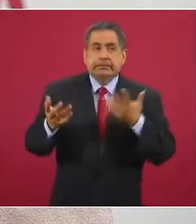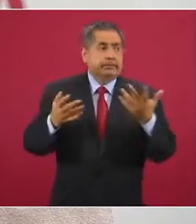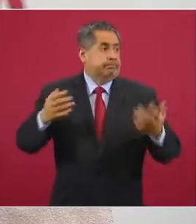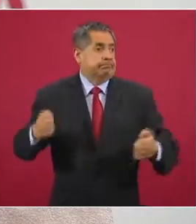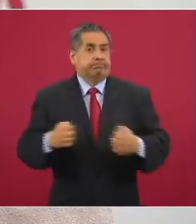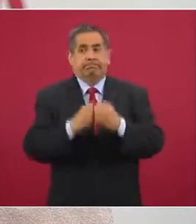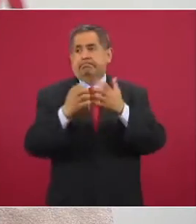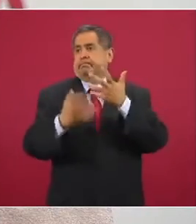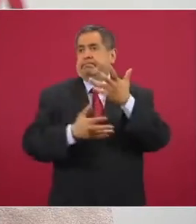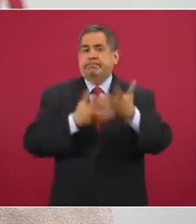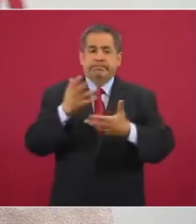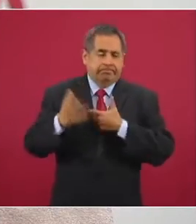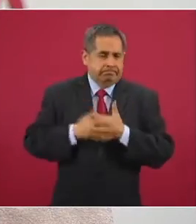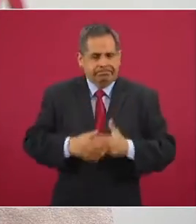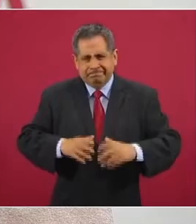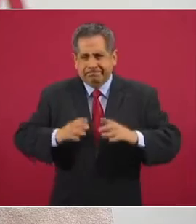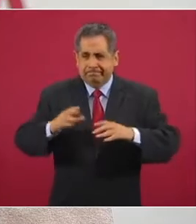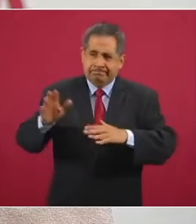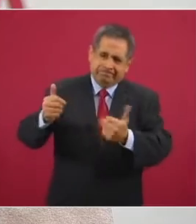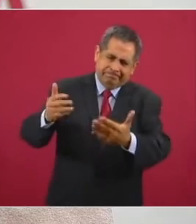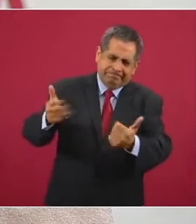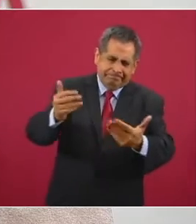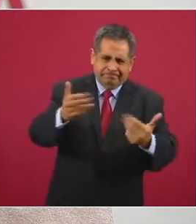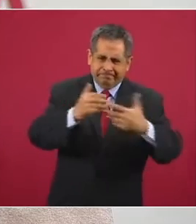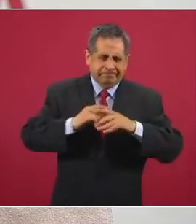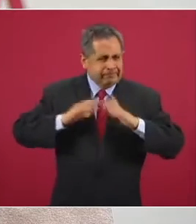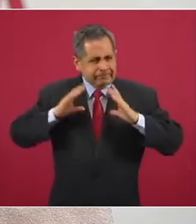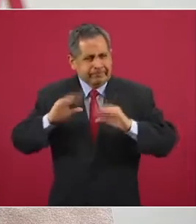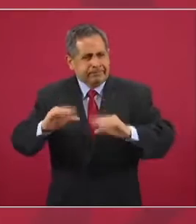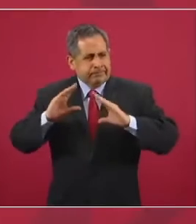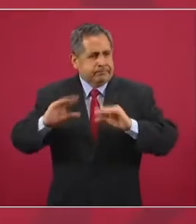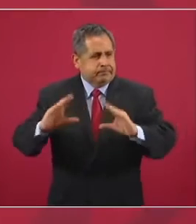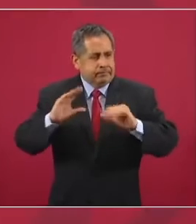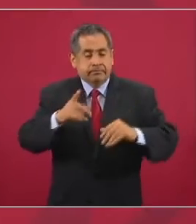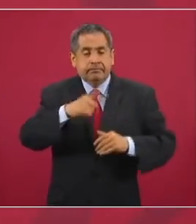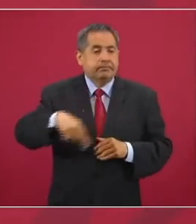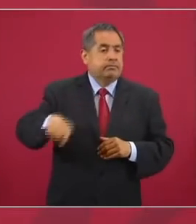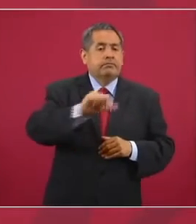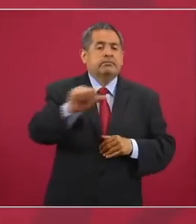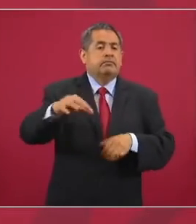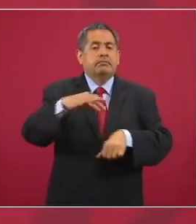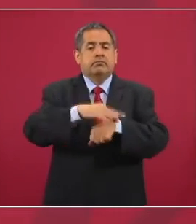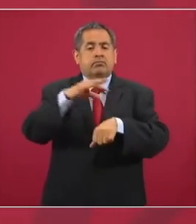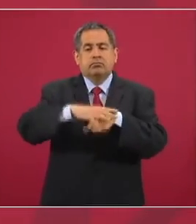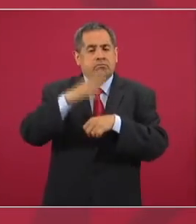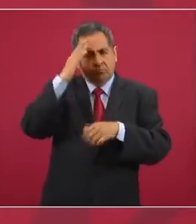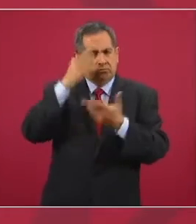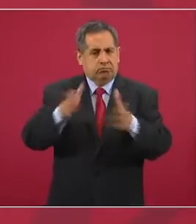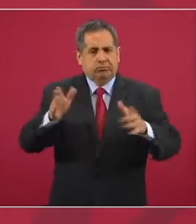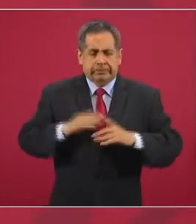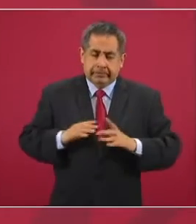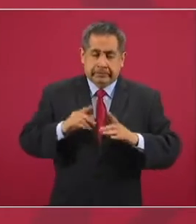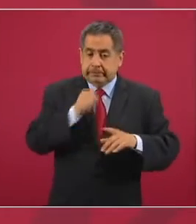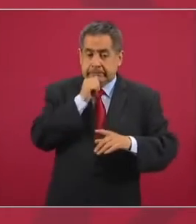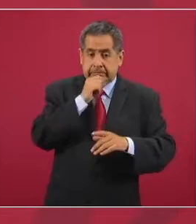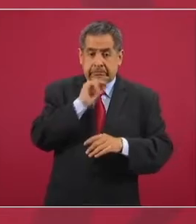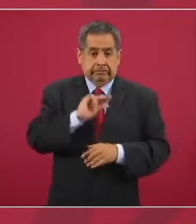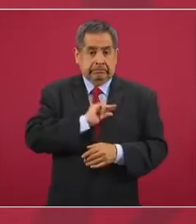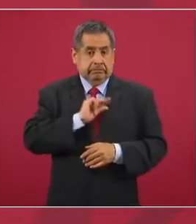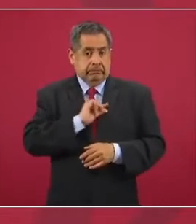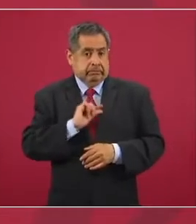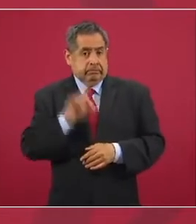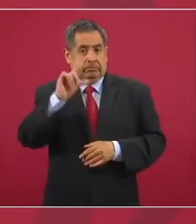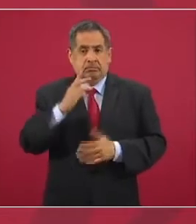a miles de médicos generales. No había